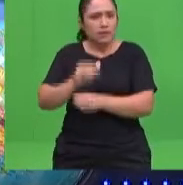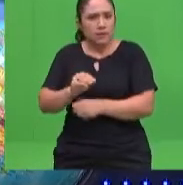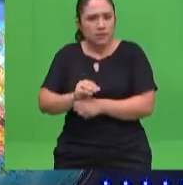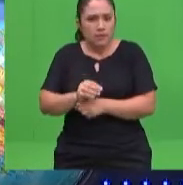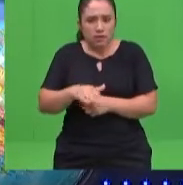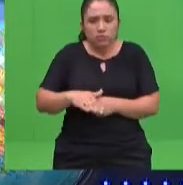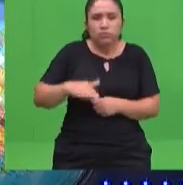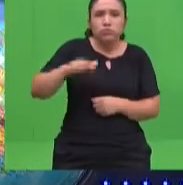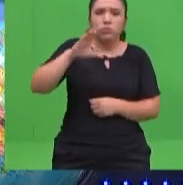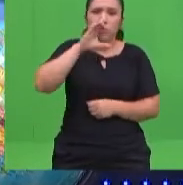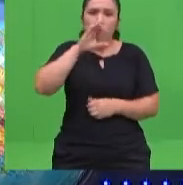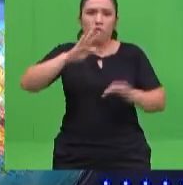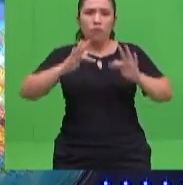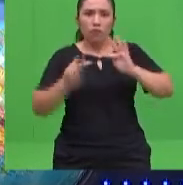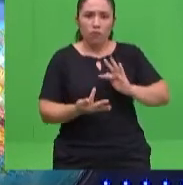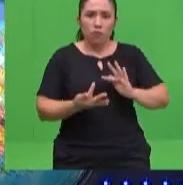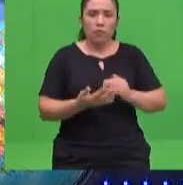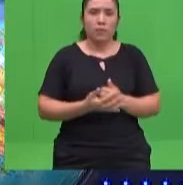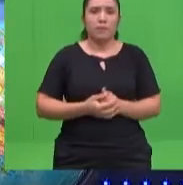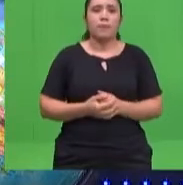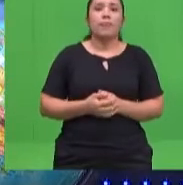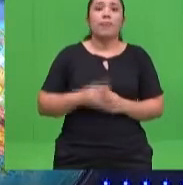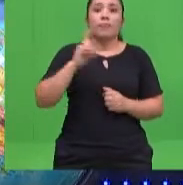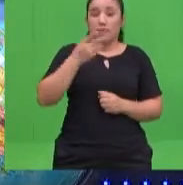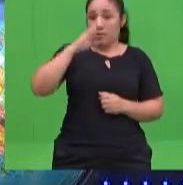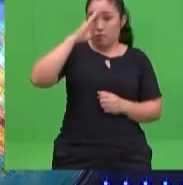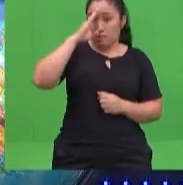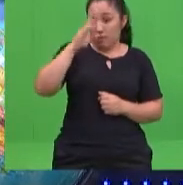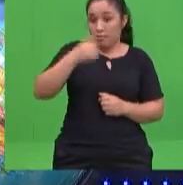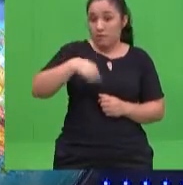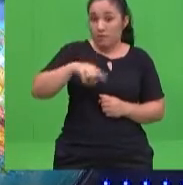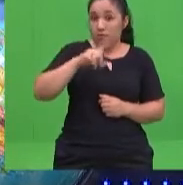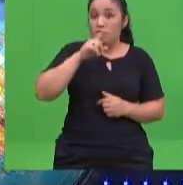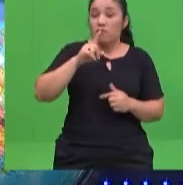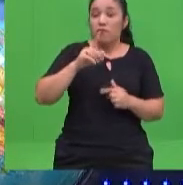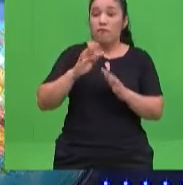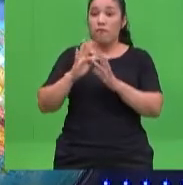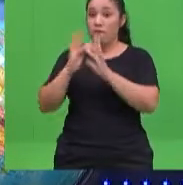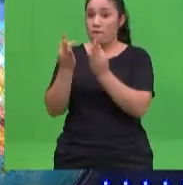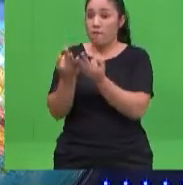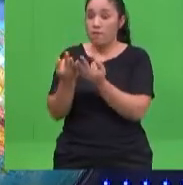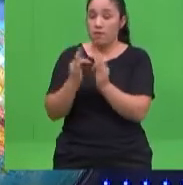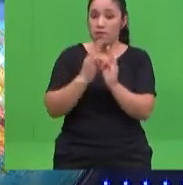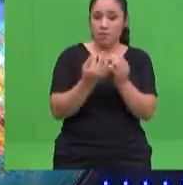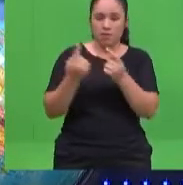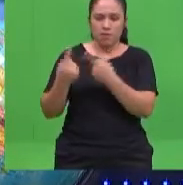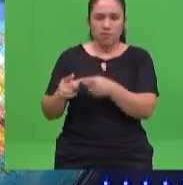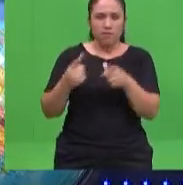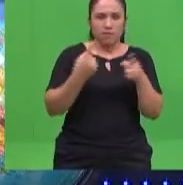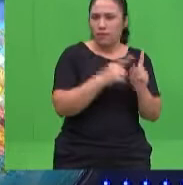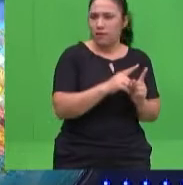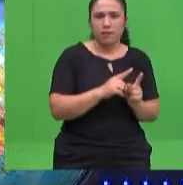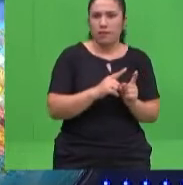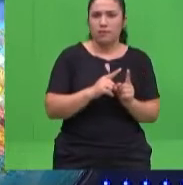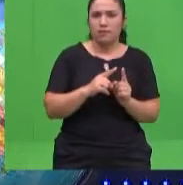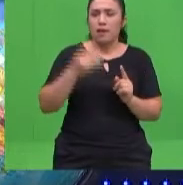Partamos de la premisa de que cada familia es un mundo aparte, cada familia es especial, tiene sus propias